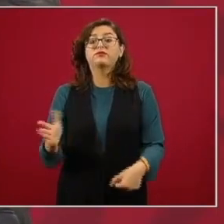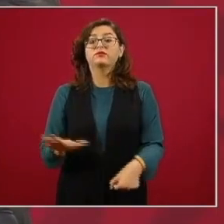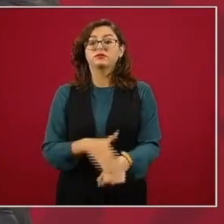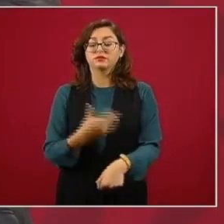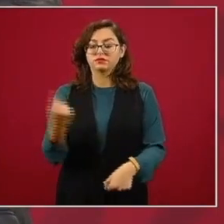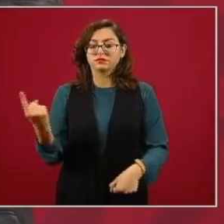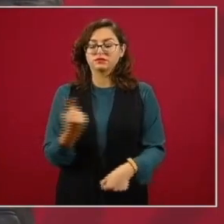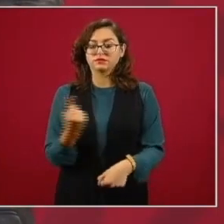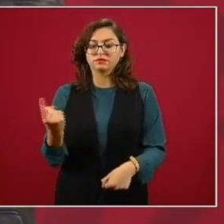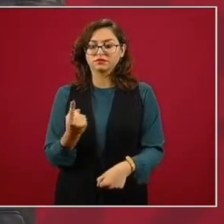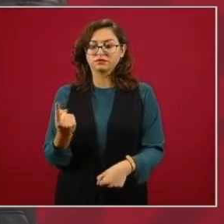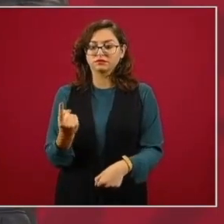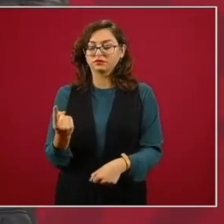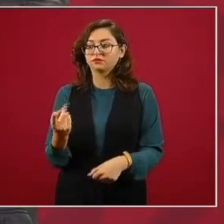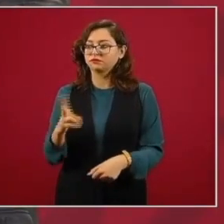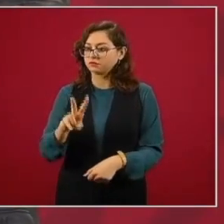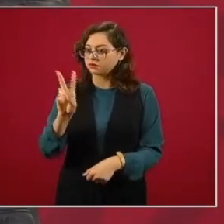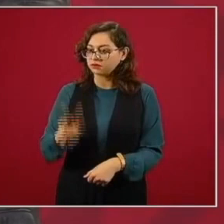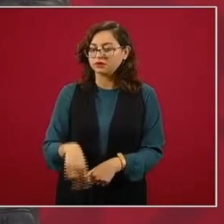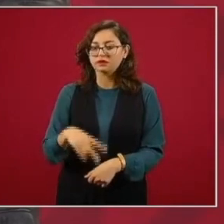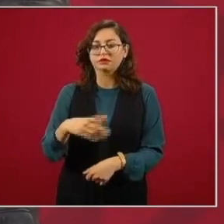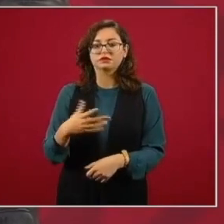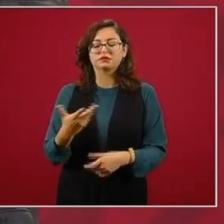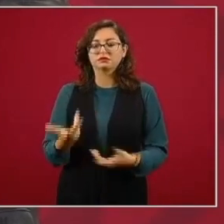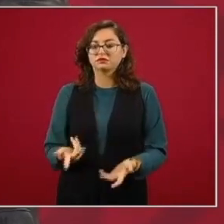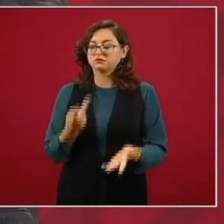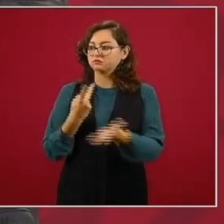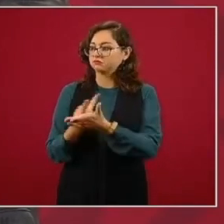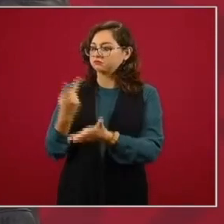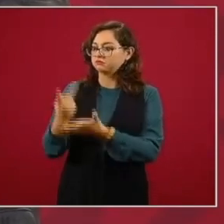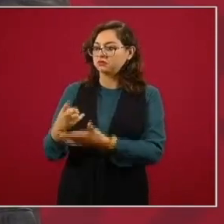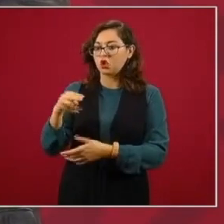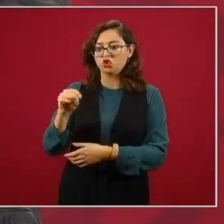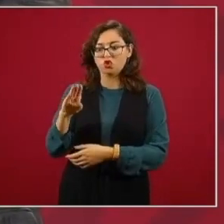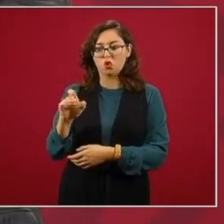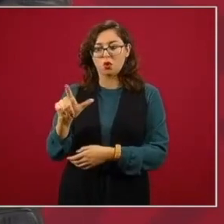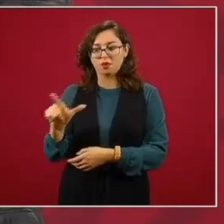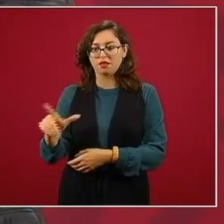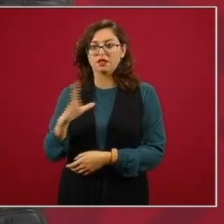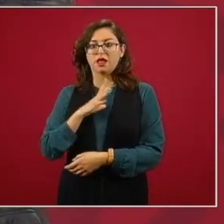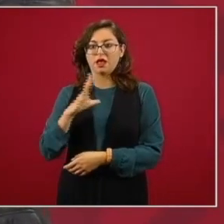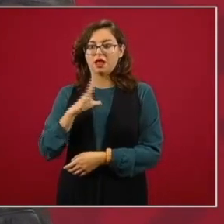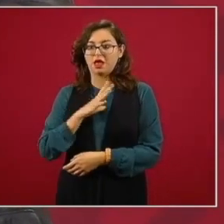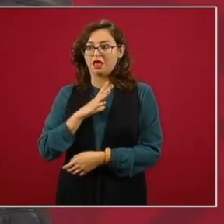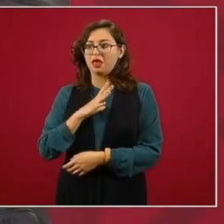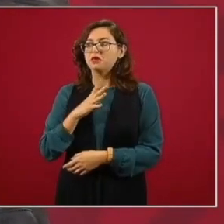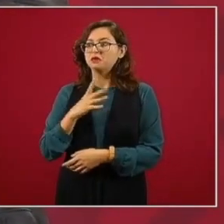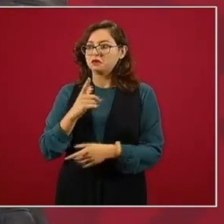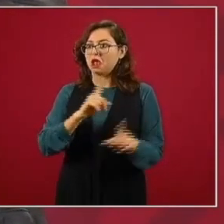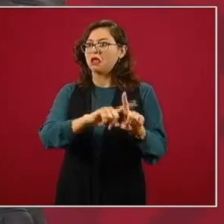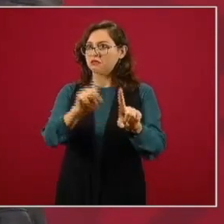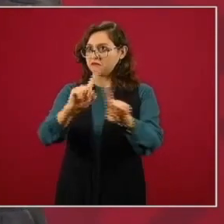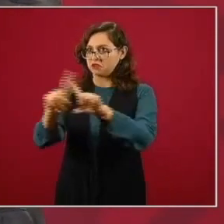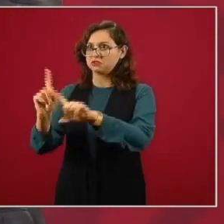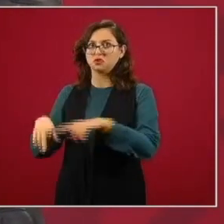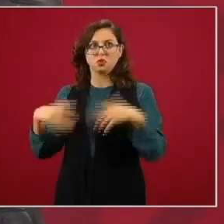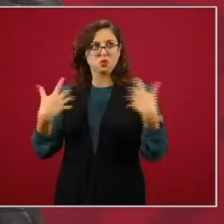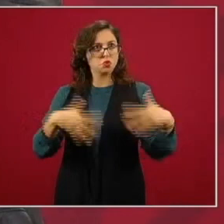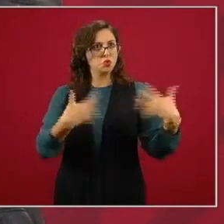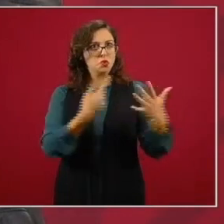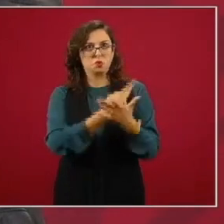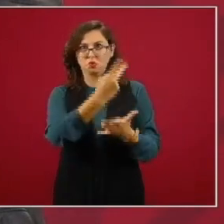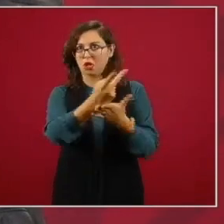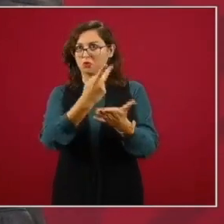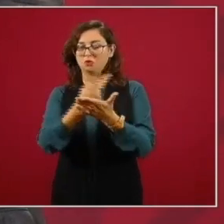hay hasta premios Nobel que son muy buenos pero deshonestos estos son